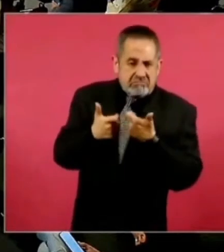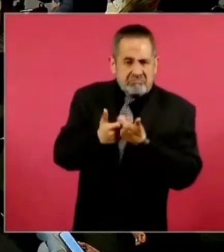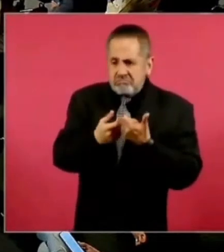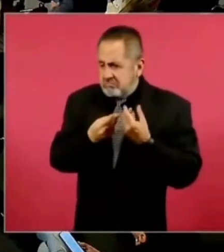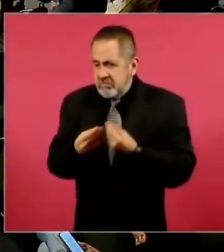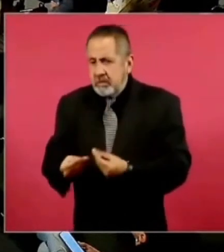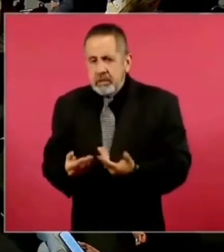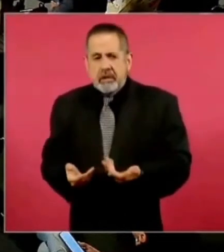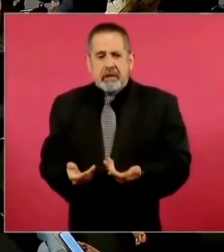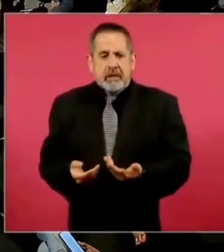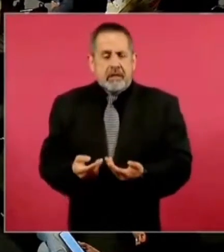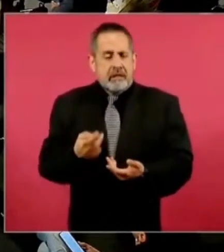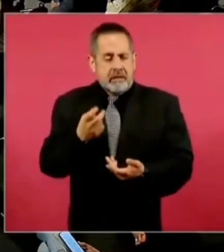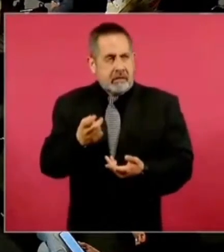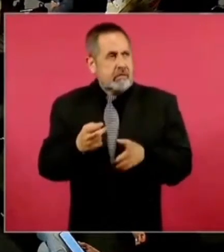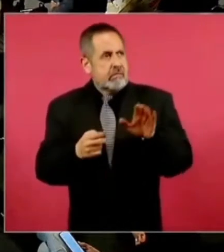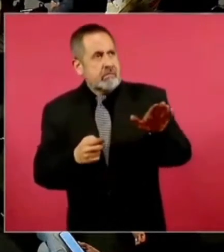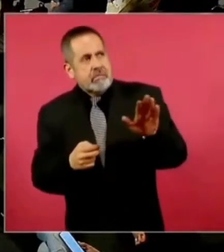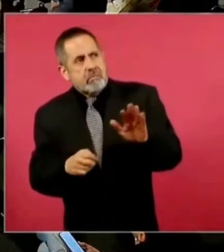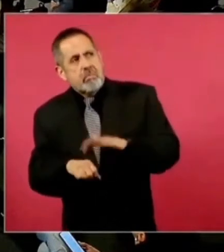Esa es la pregunta.